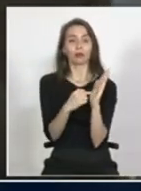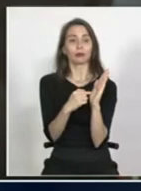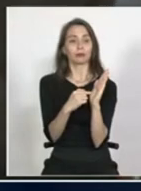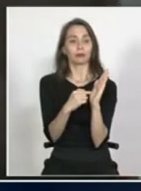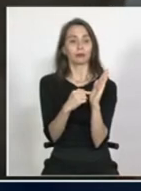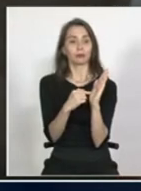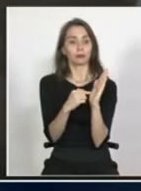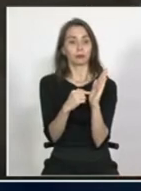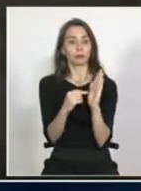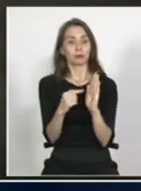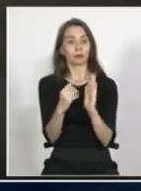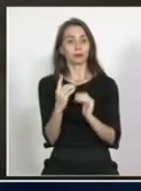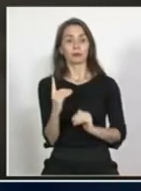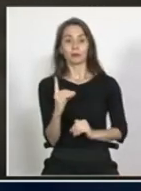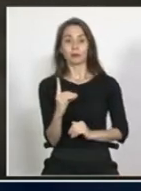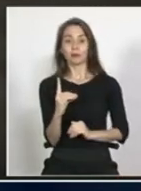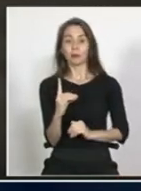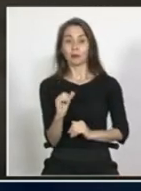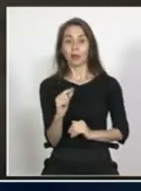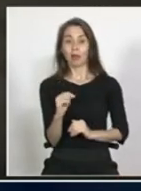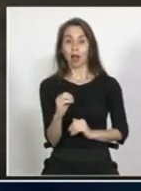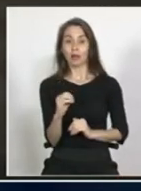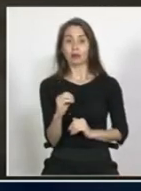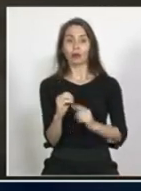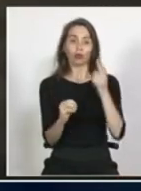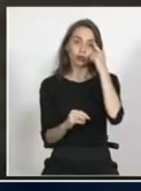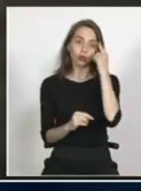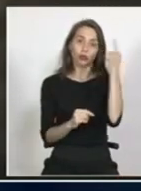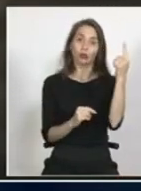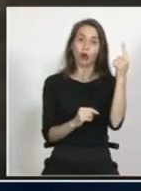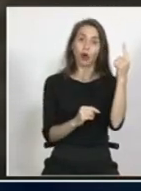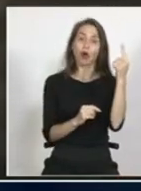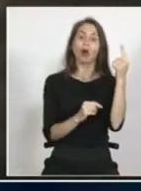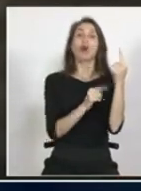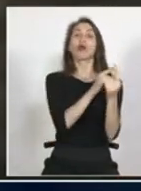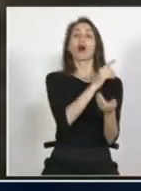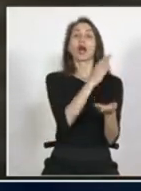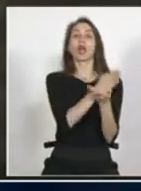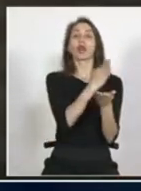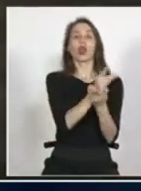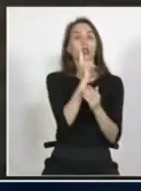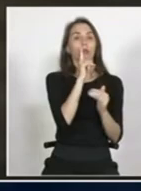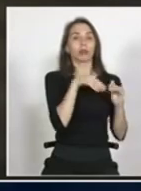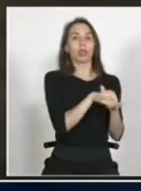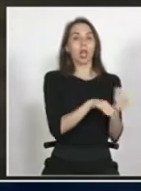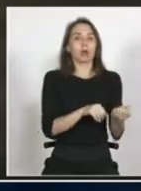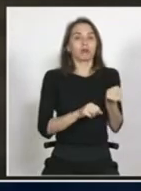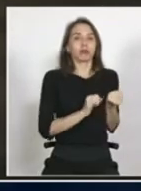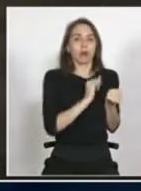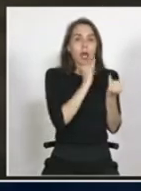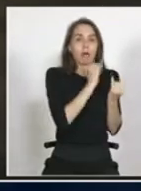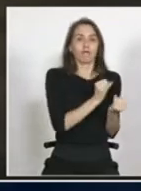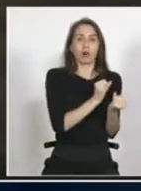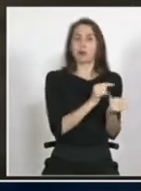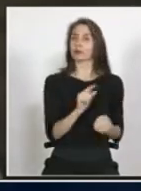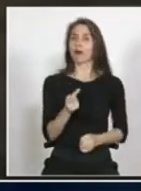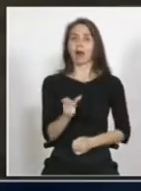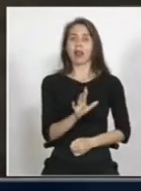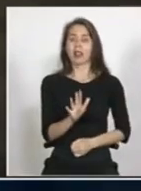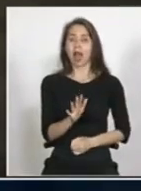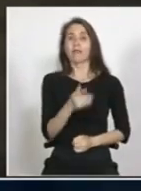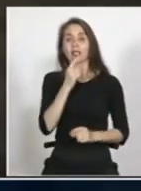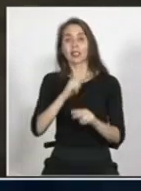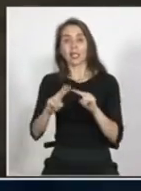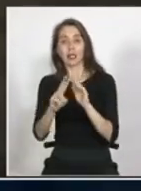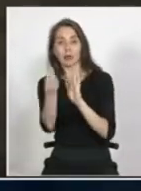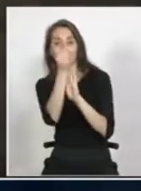como discreción de los establecimientos educacionales. Entonces, eso es súper grave, porque cuando queremos diseñar